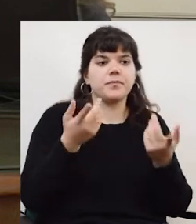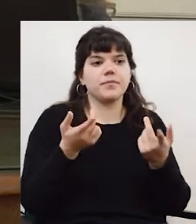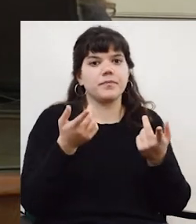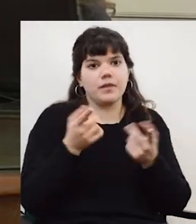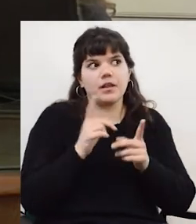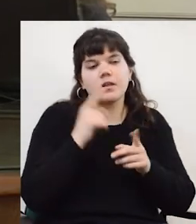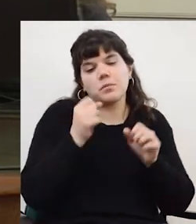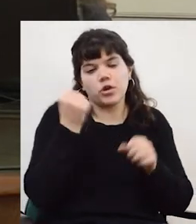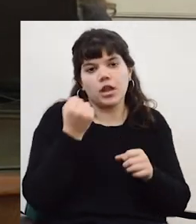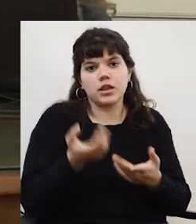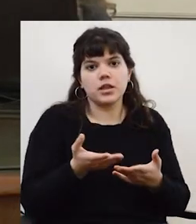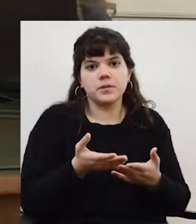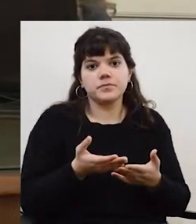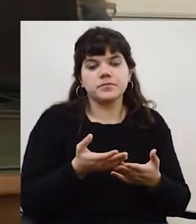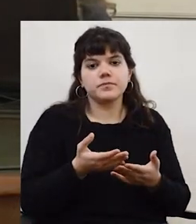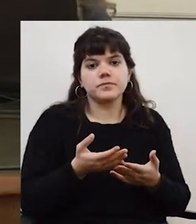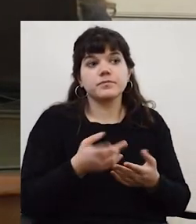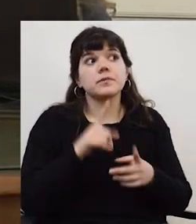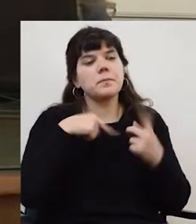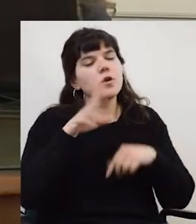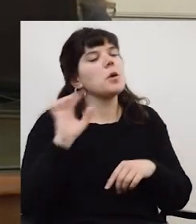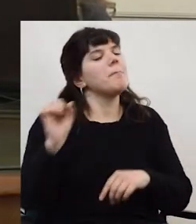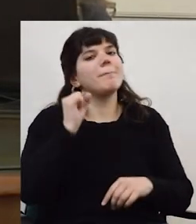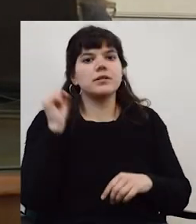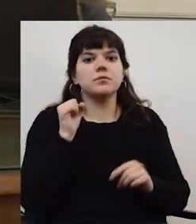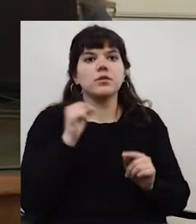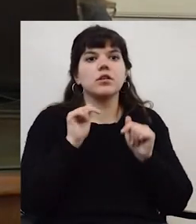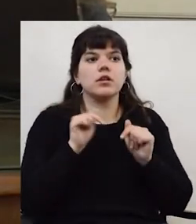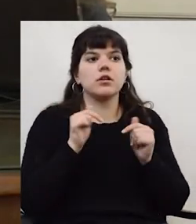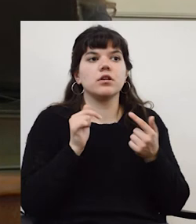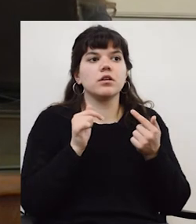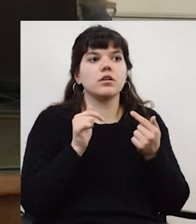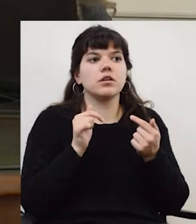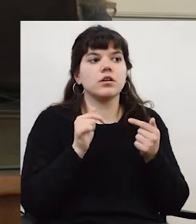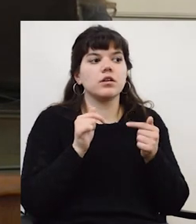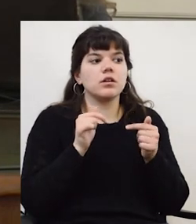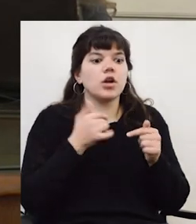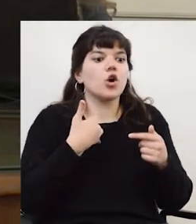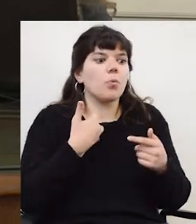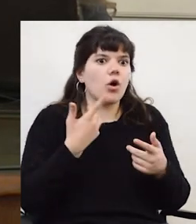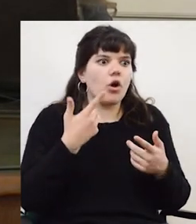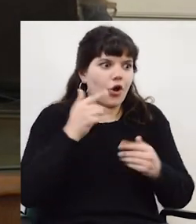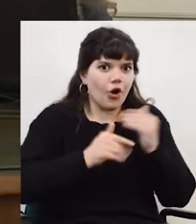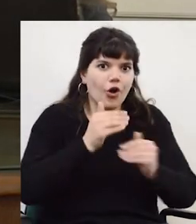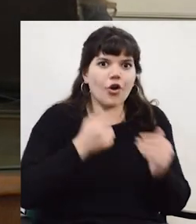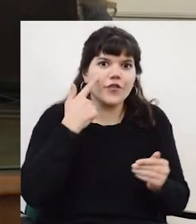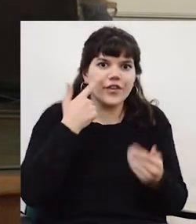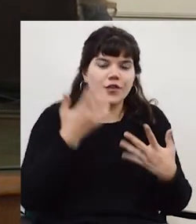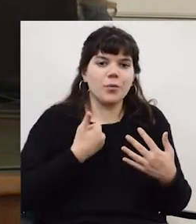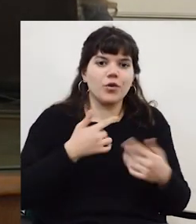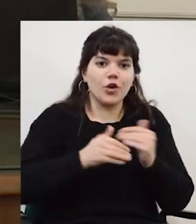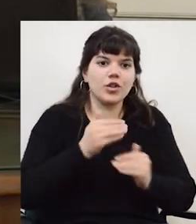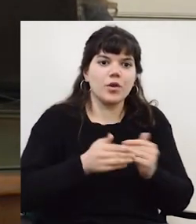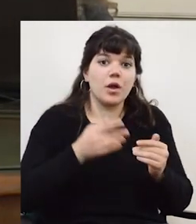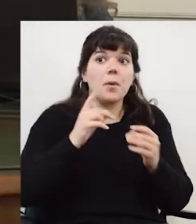está bueno pero lo más importante es que y como están vivas bueno están vivas si uno ve que